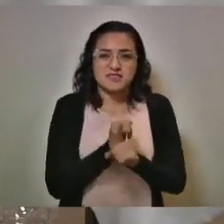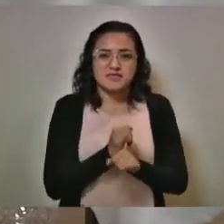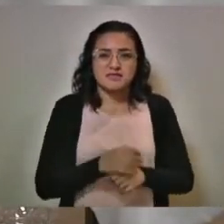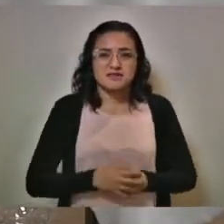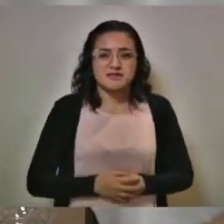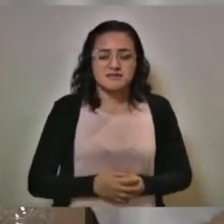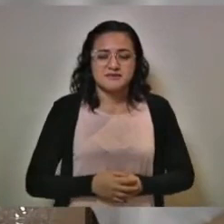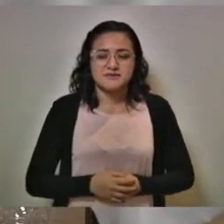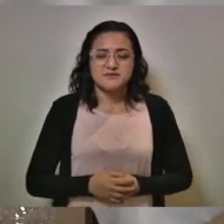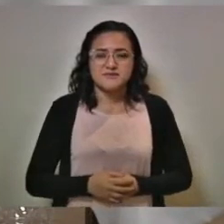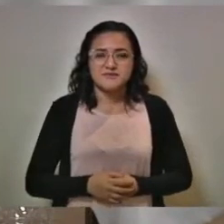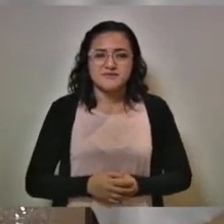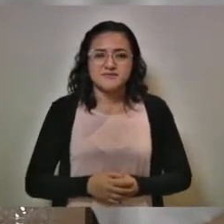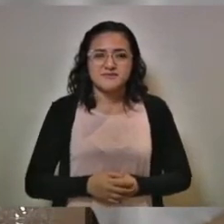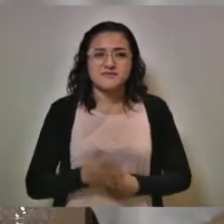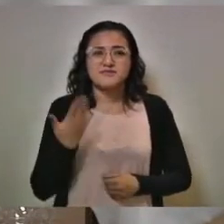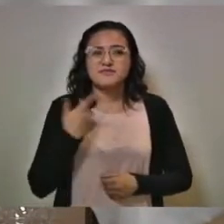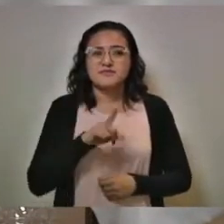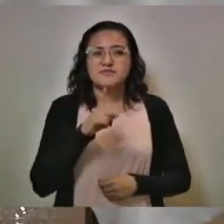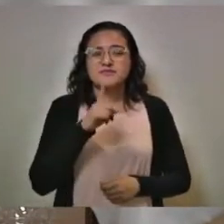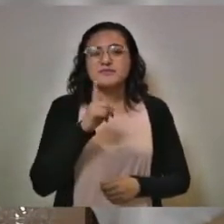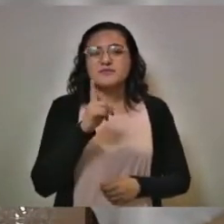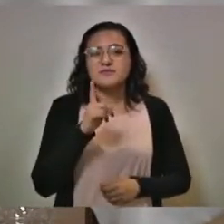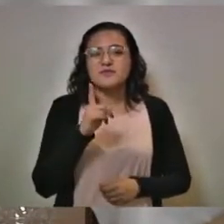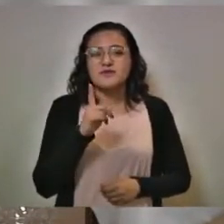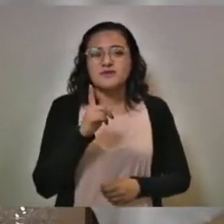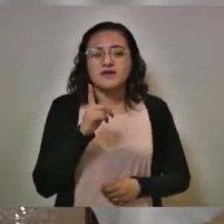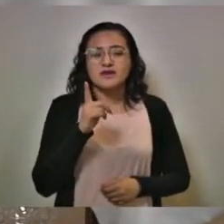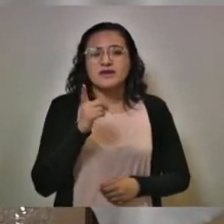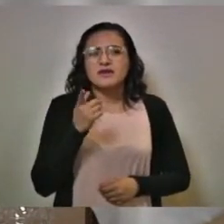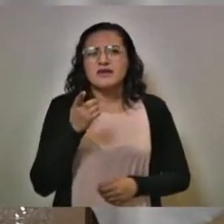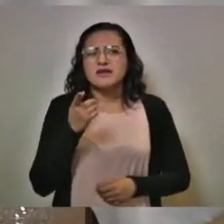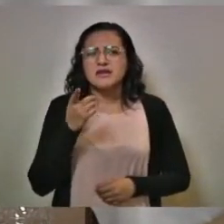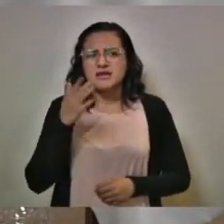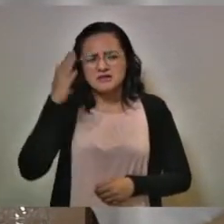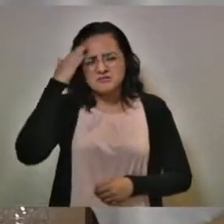ahí está una dirigente estatal de un partido político,